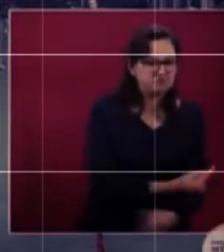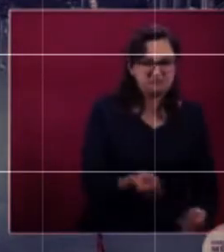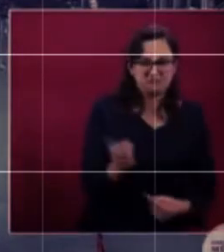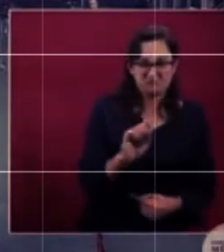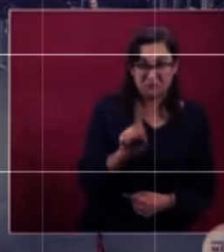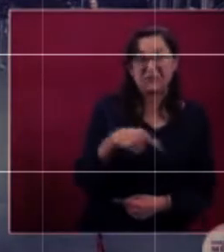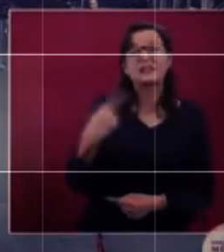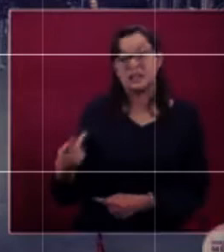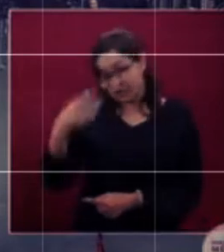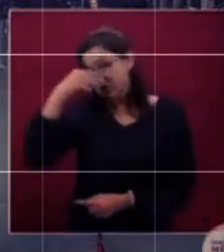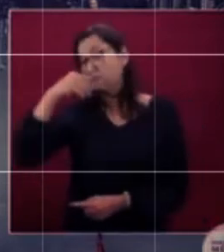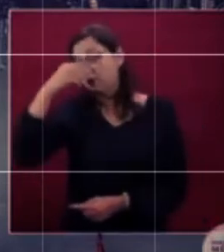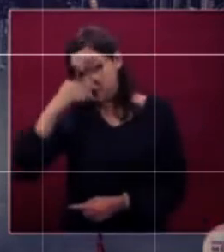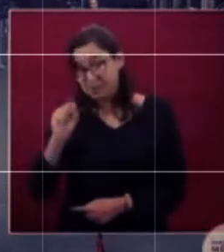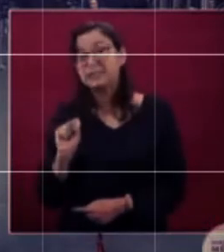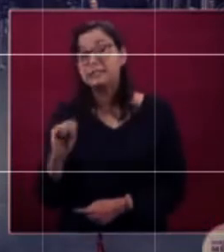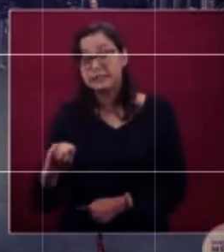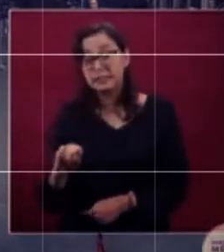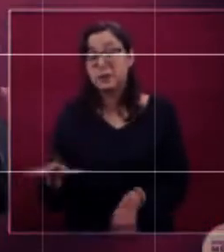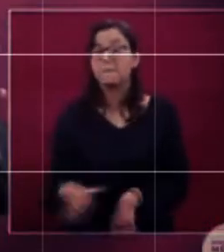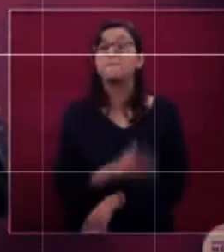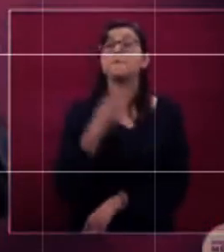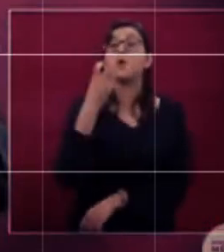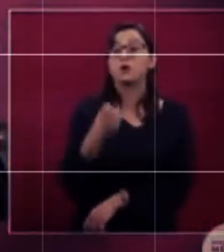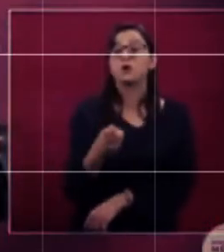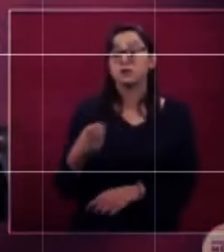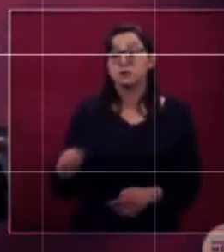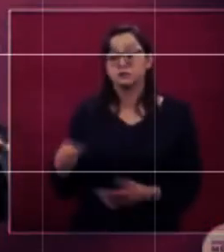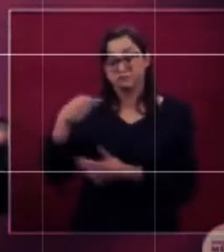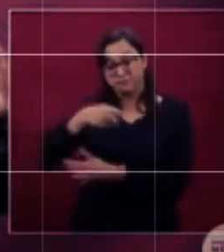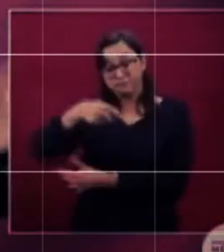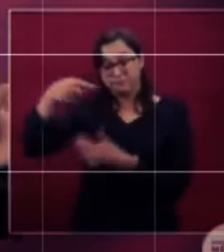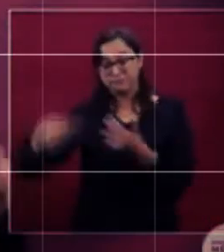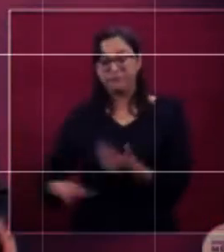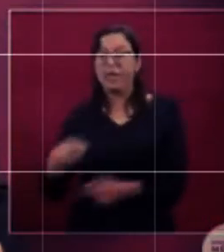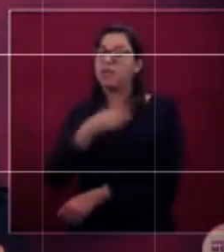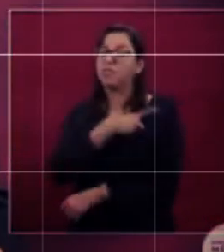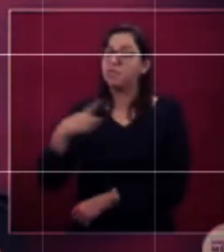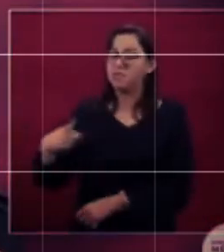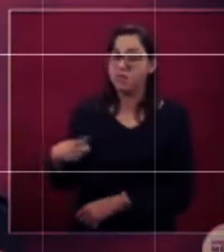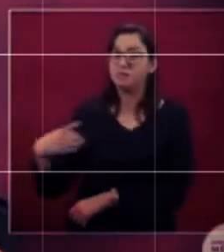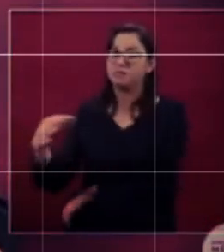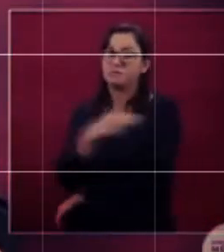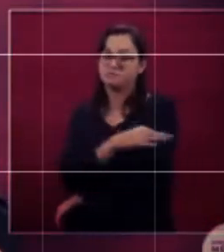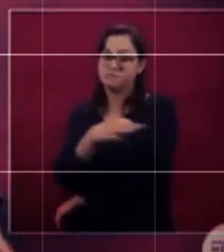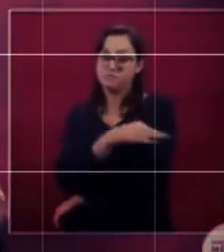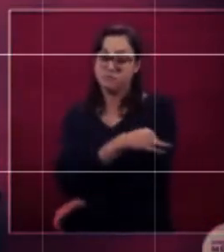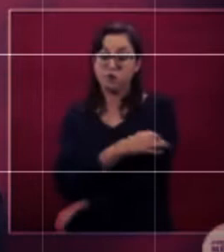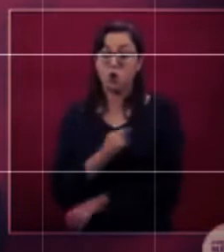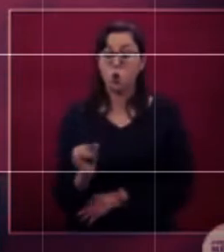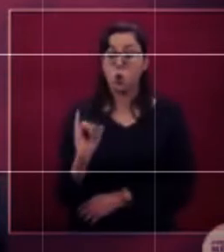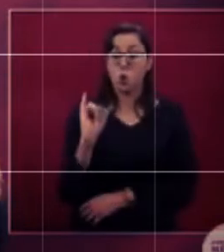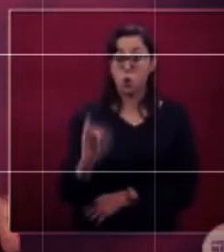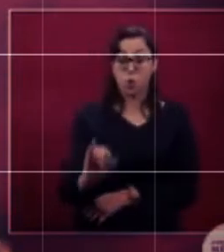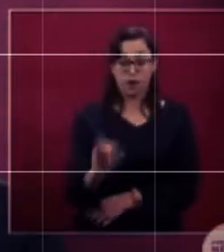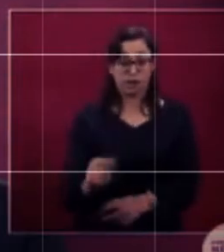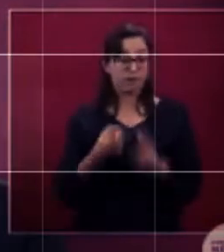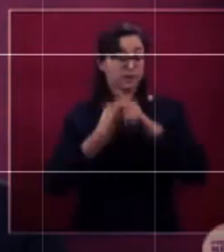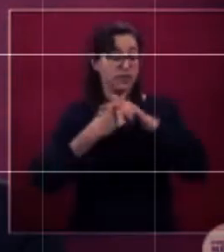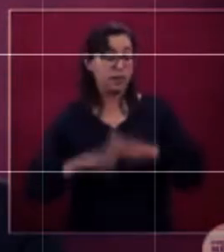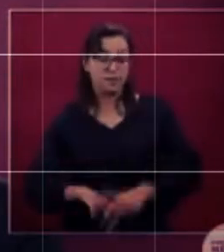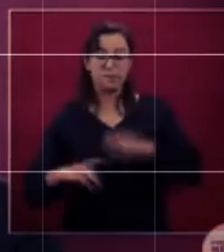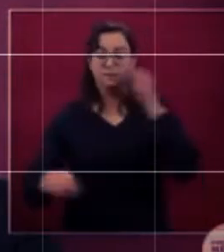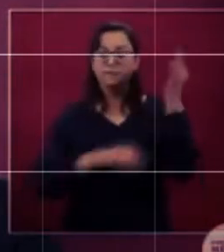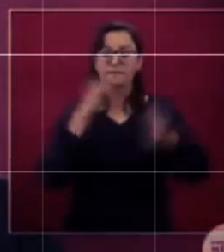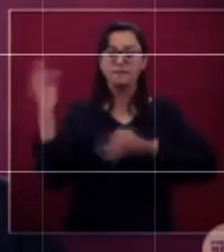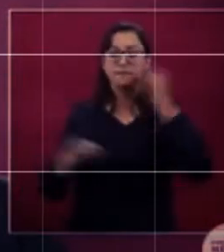segmentos de la población, se recomienda que se vacunen. Próximo jueves estaremos anunciando el inicio de la temporada